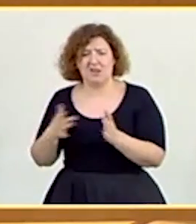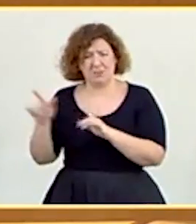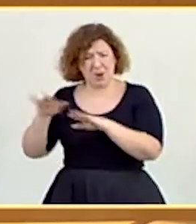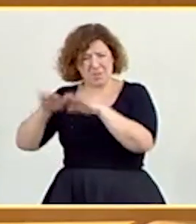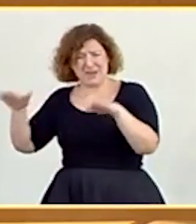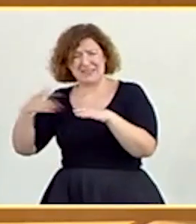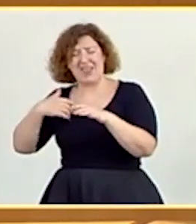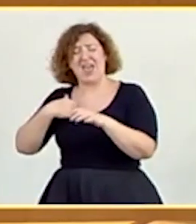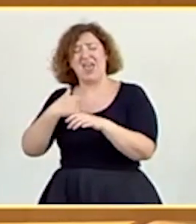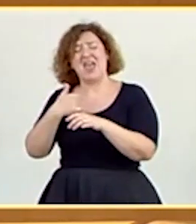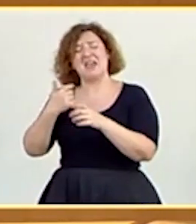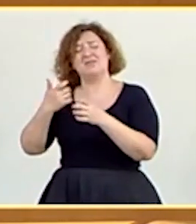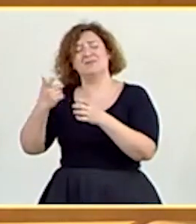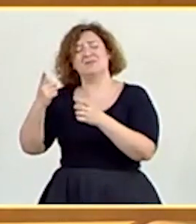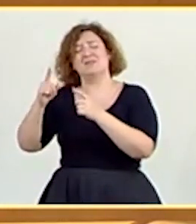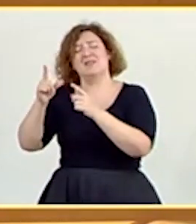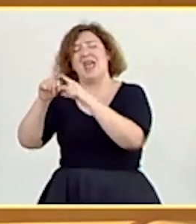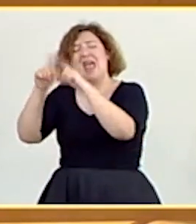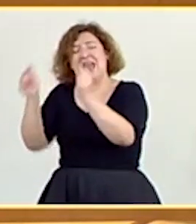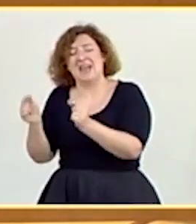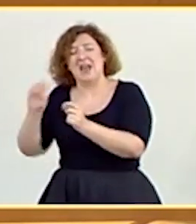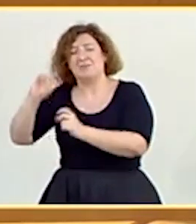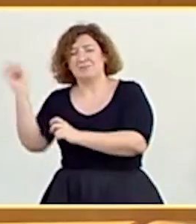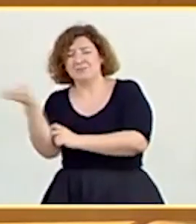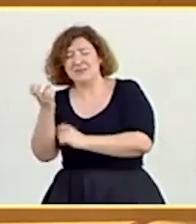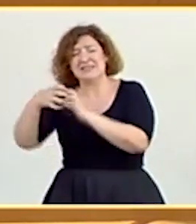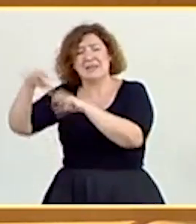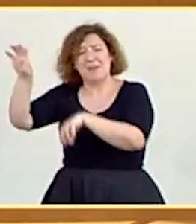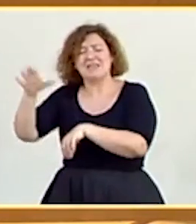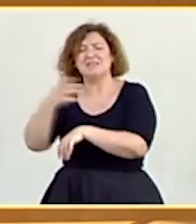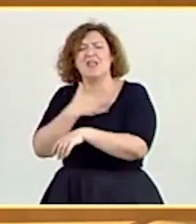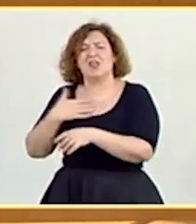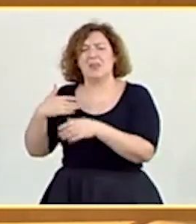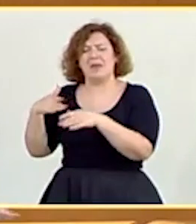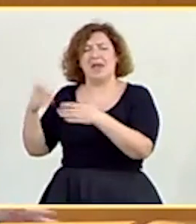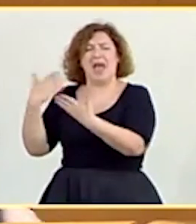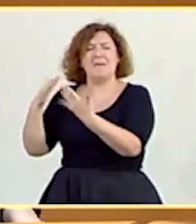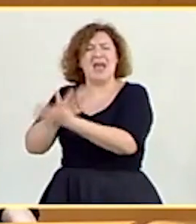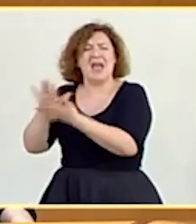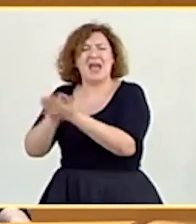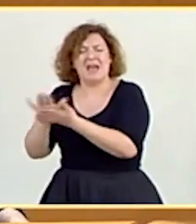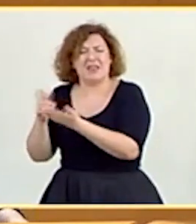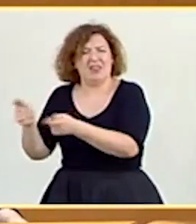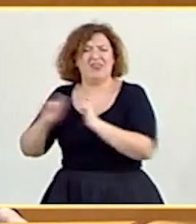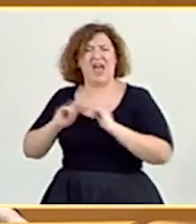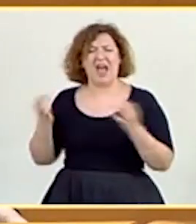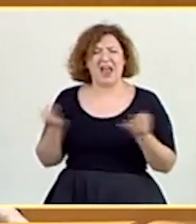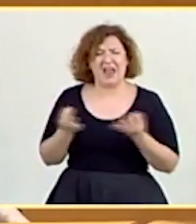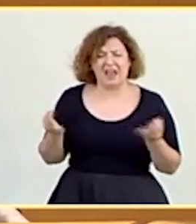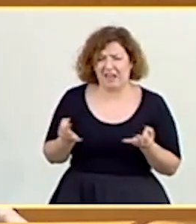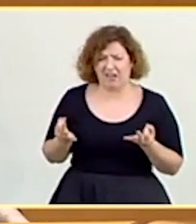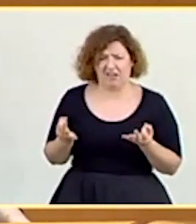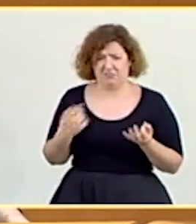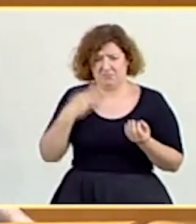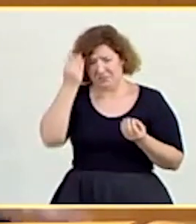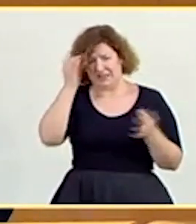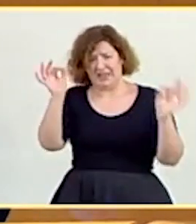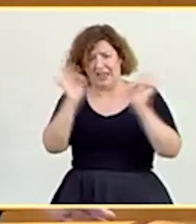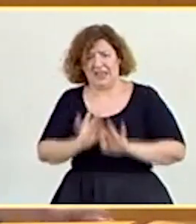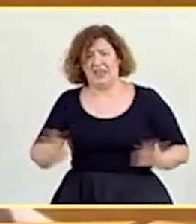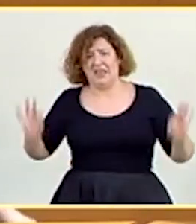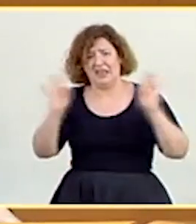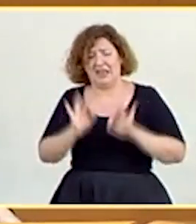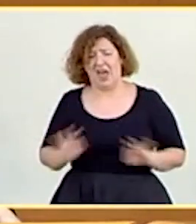de los separatistas, ¿qué es lo que nos puede aportar? Yo creo que absolutamente nada. Mire, nosotros no le vamos a fear a este Gobierno que